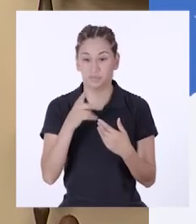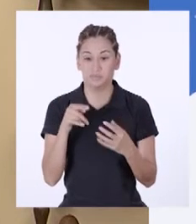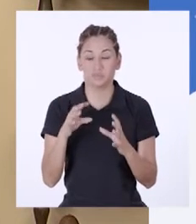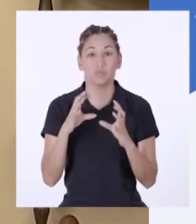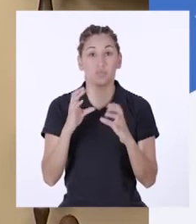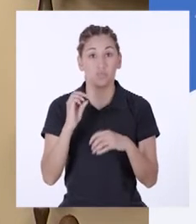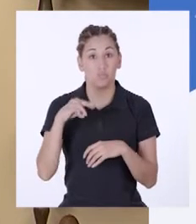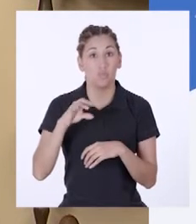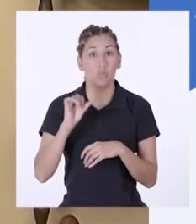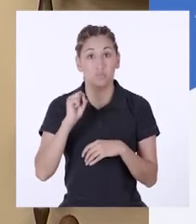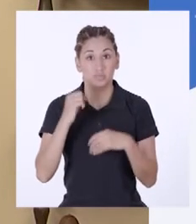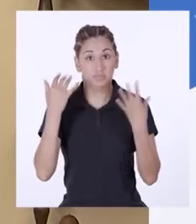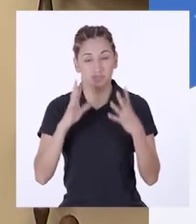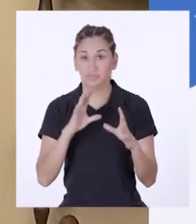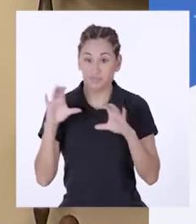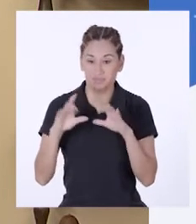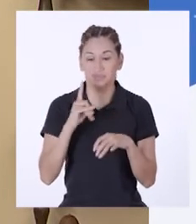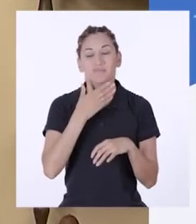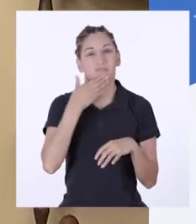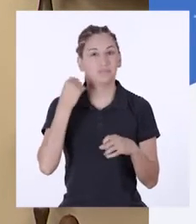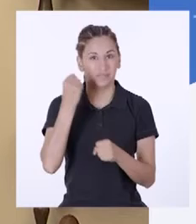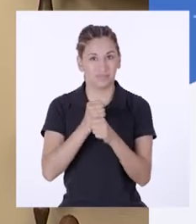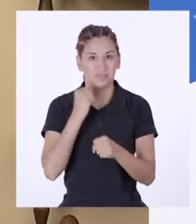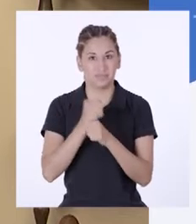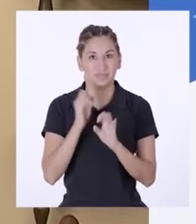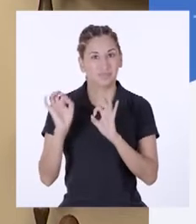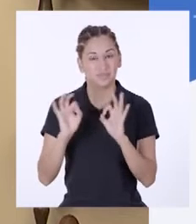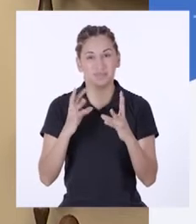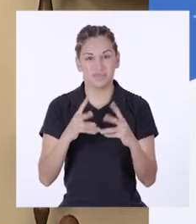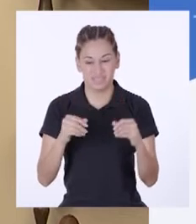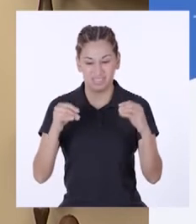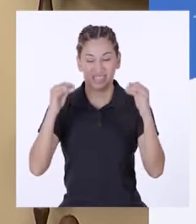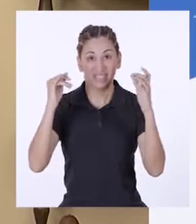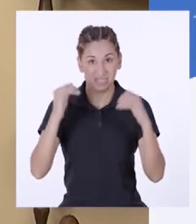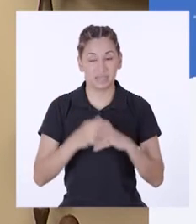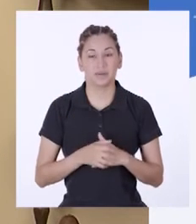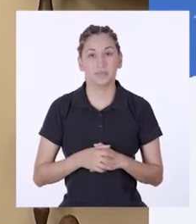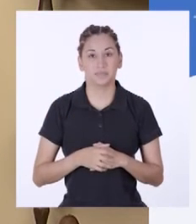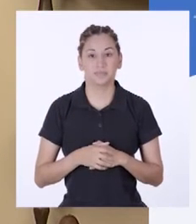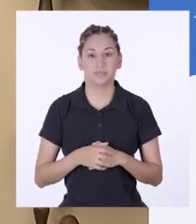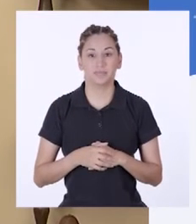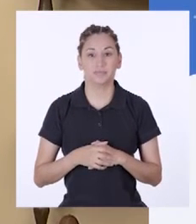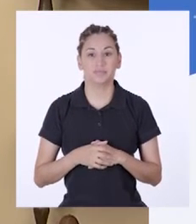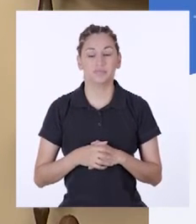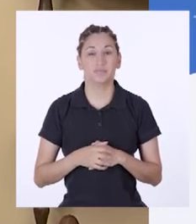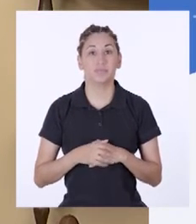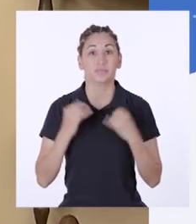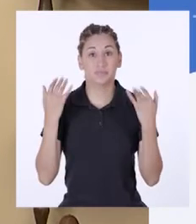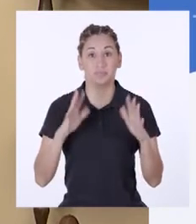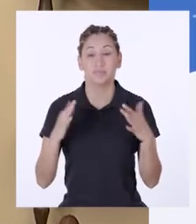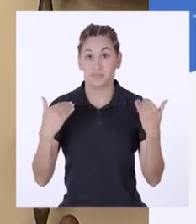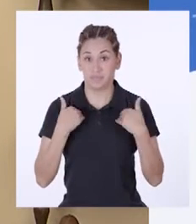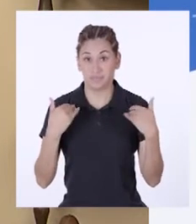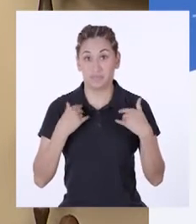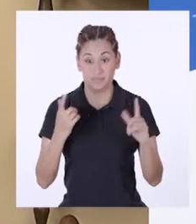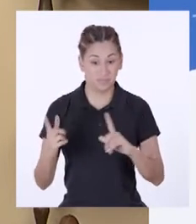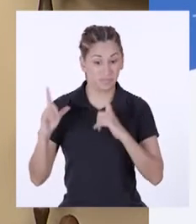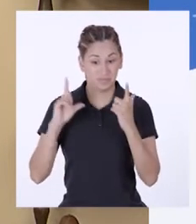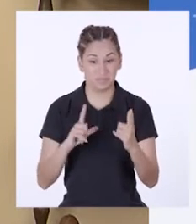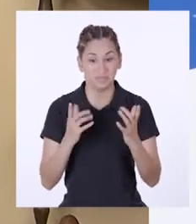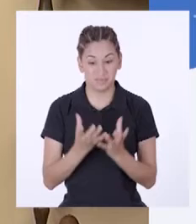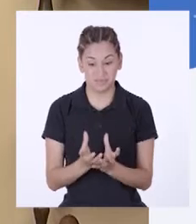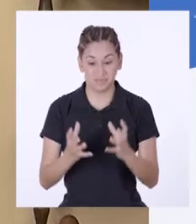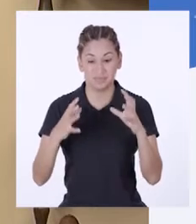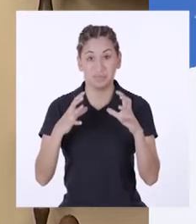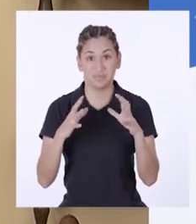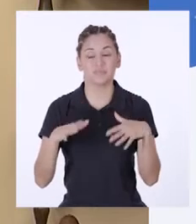el compost realmente hizo un mejor trabajo que la tierra a solas. Una vez que tengamos listas